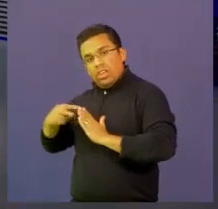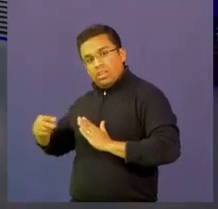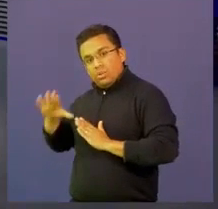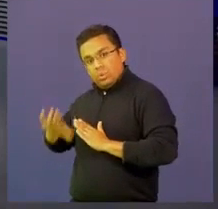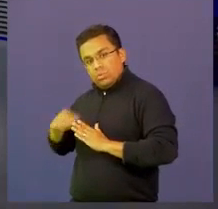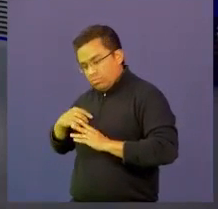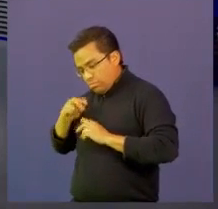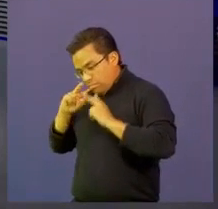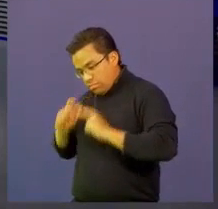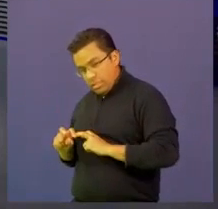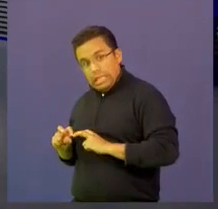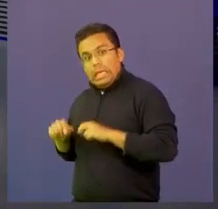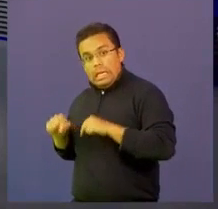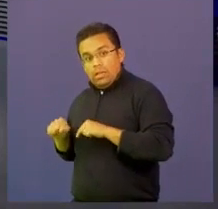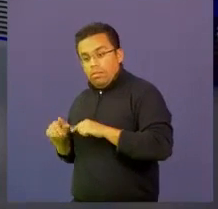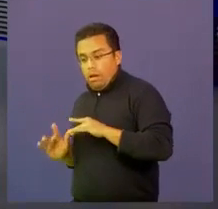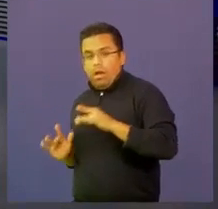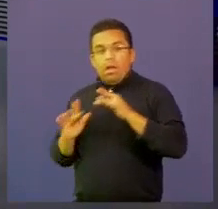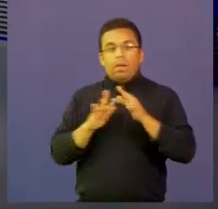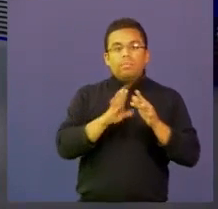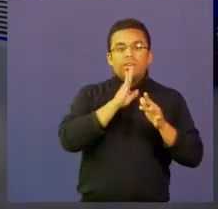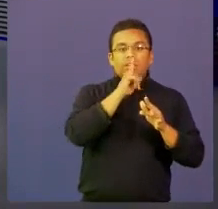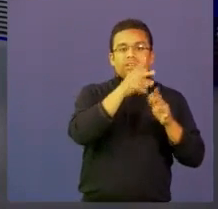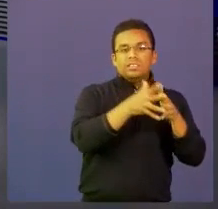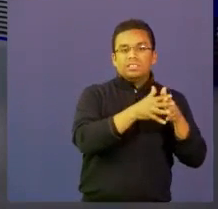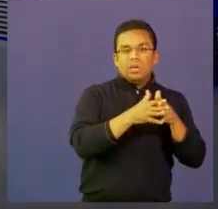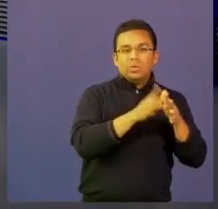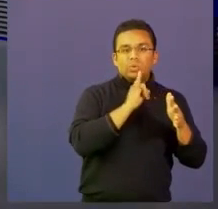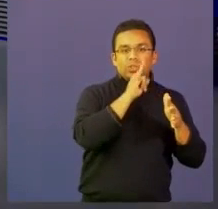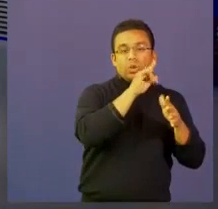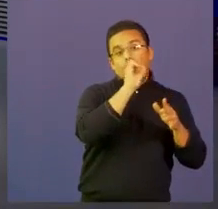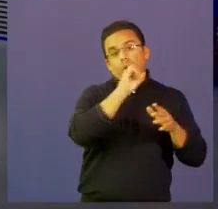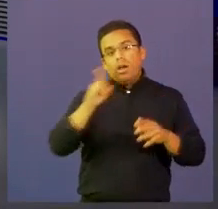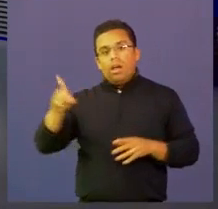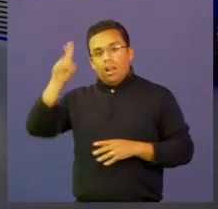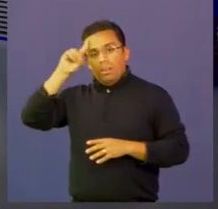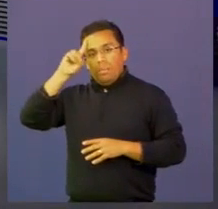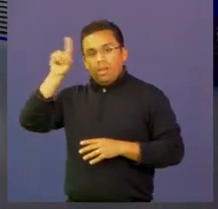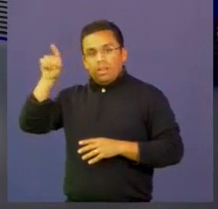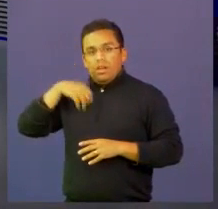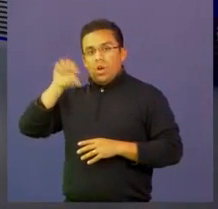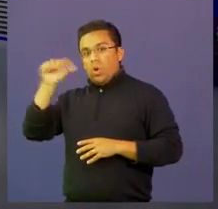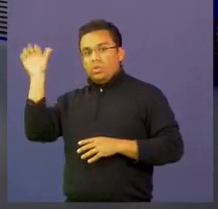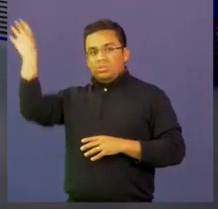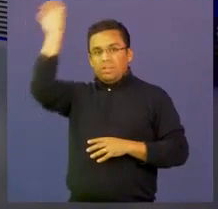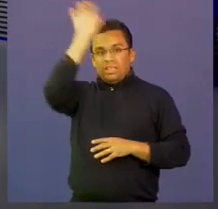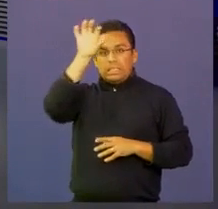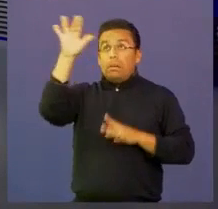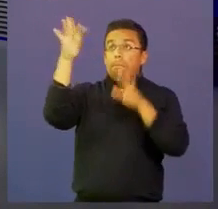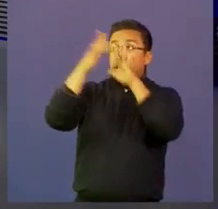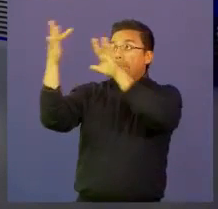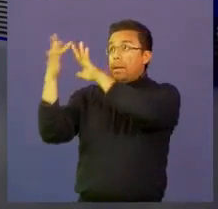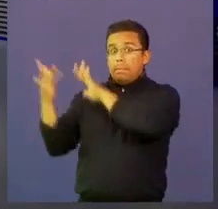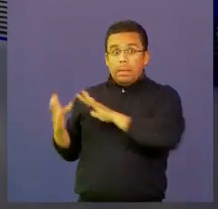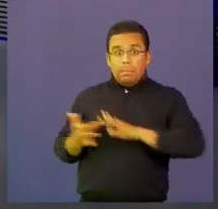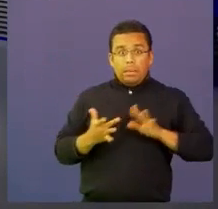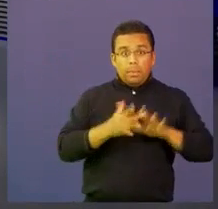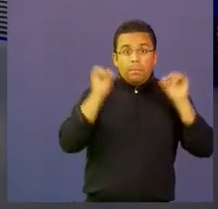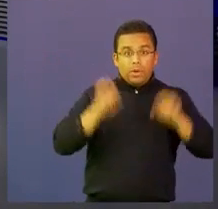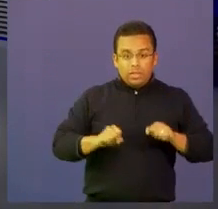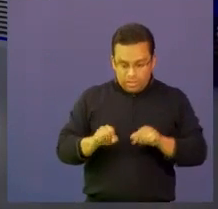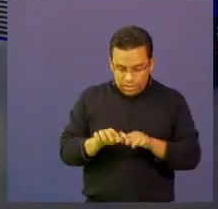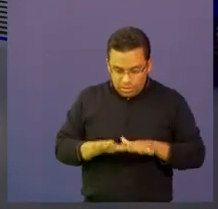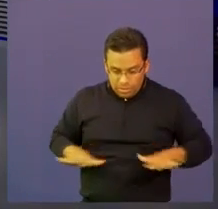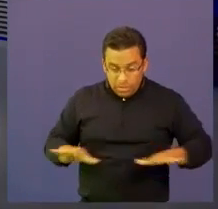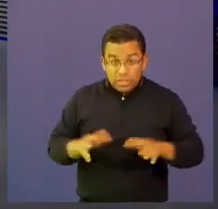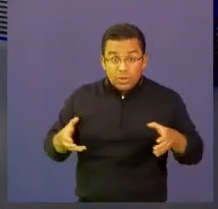de alto nivel de Estados Unidos, Alemania u otros países. Entonces, lo que vamos a hacer es generar un espacio para que esta comunidad se